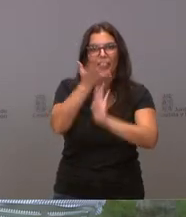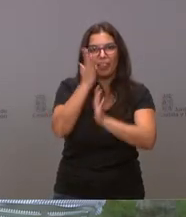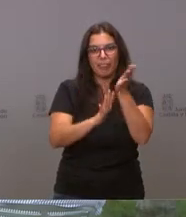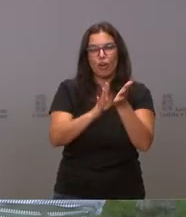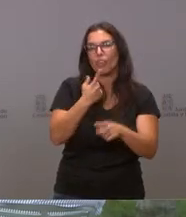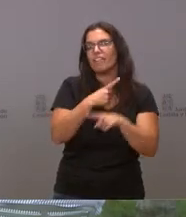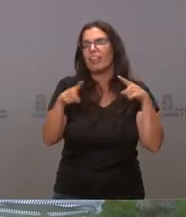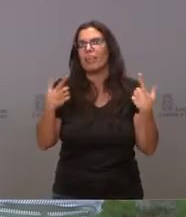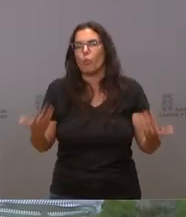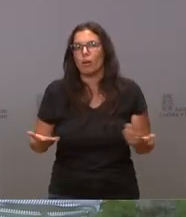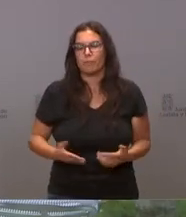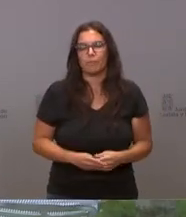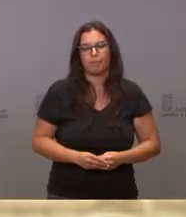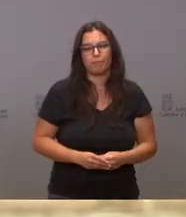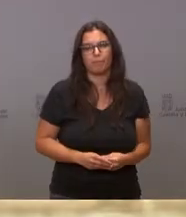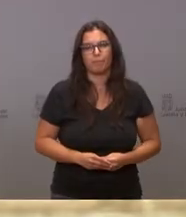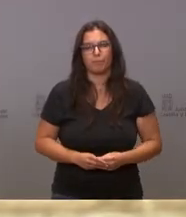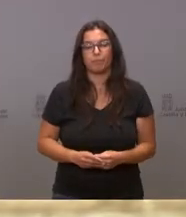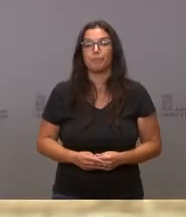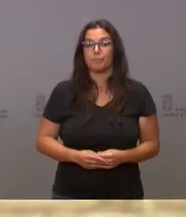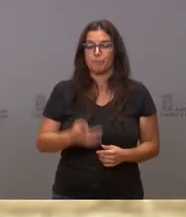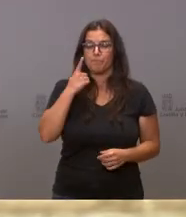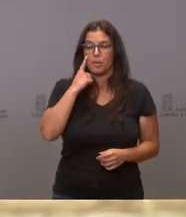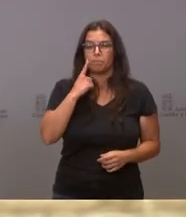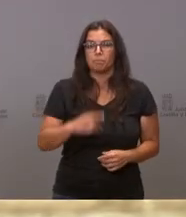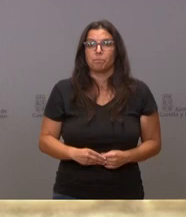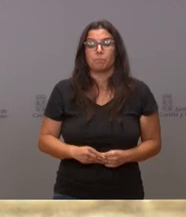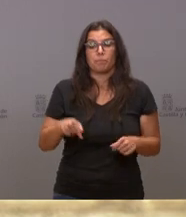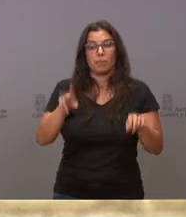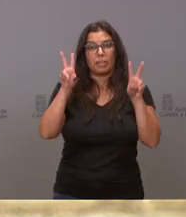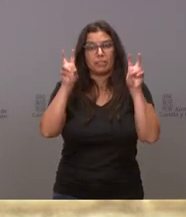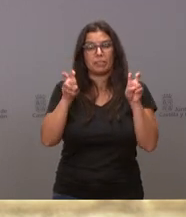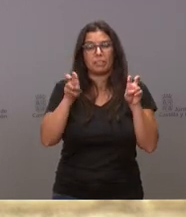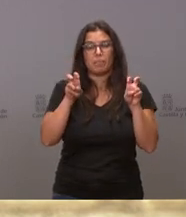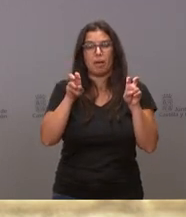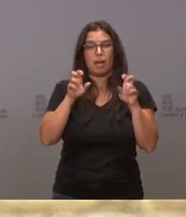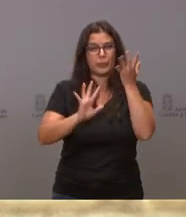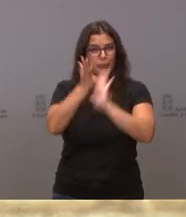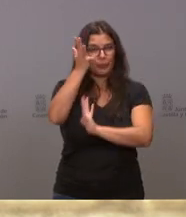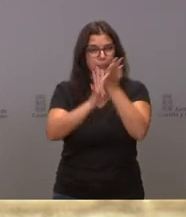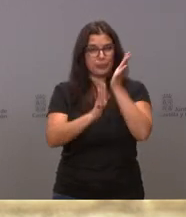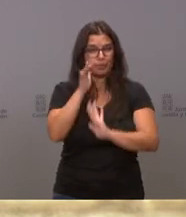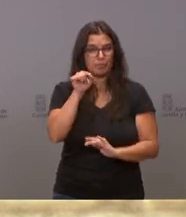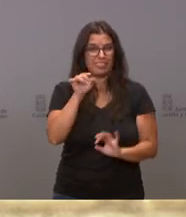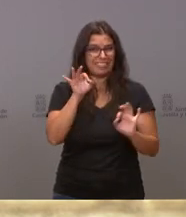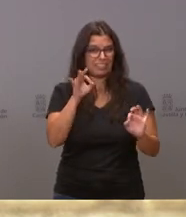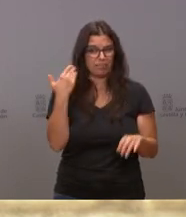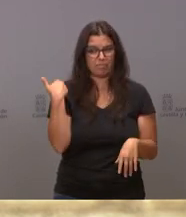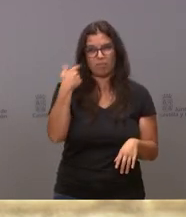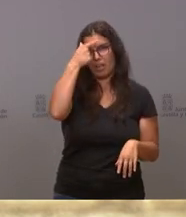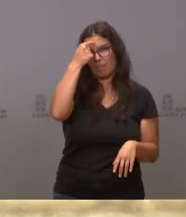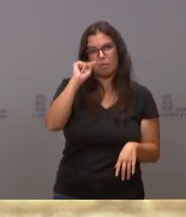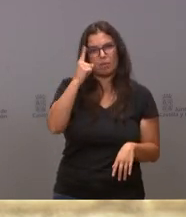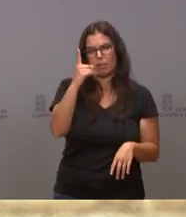lucha contra incendios? Mire, respecto del incendio, primero, pues